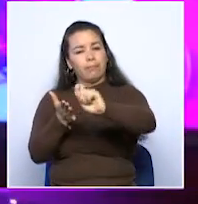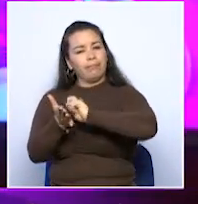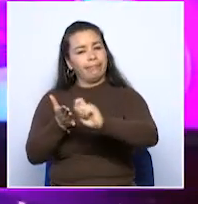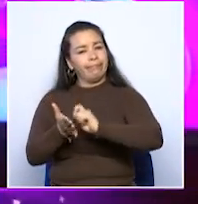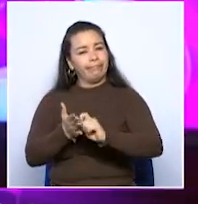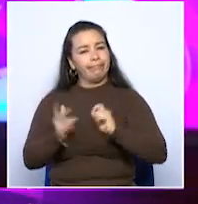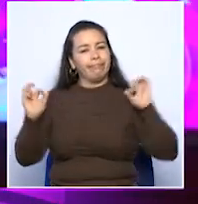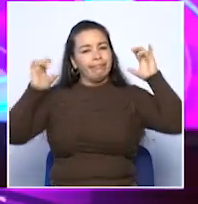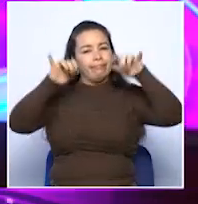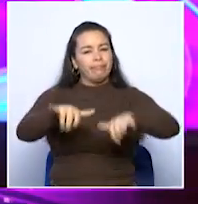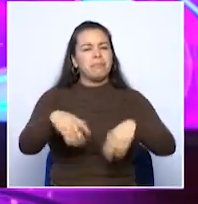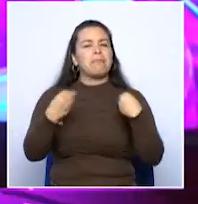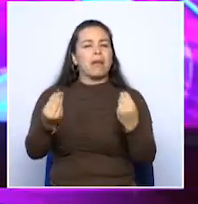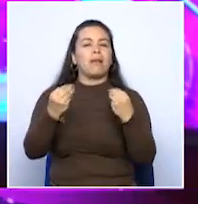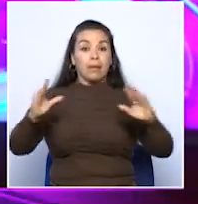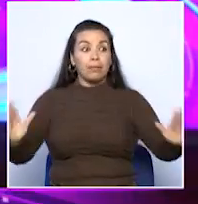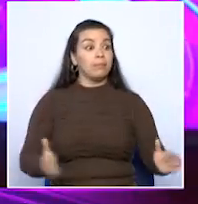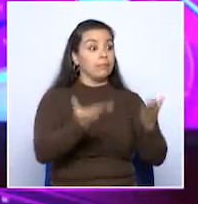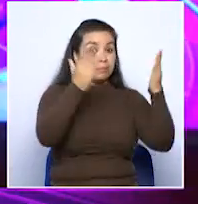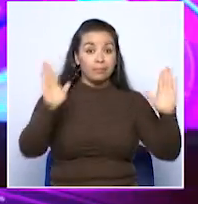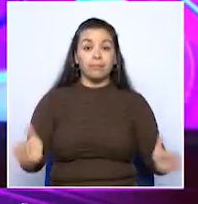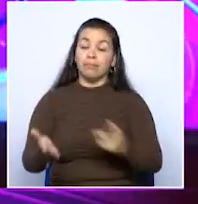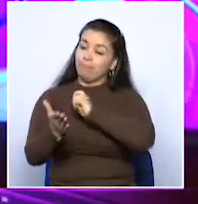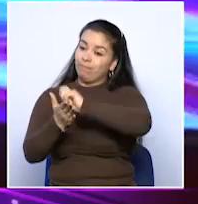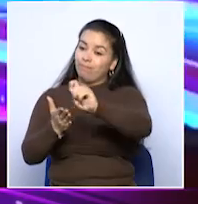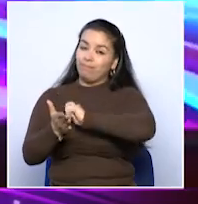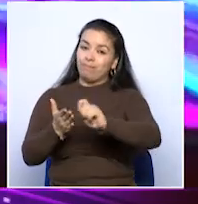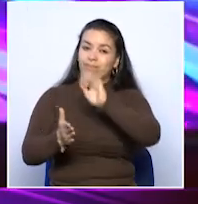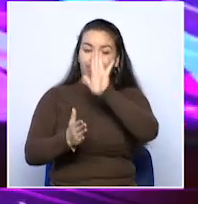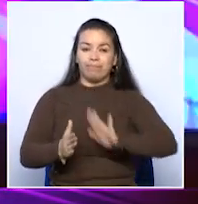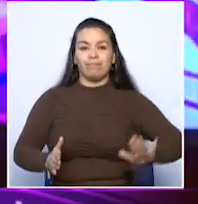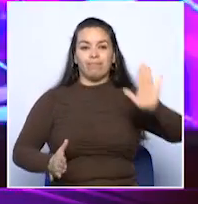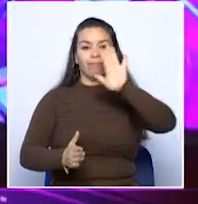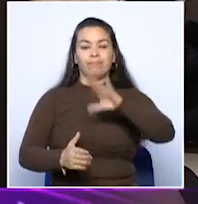Vélez con el fin de promover la escritura en la región.